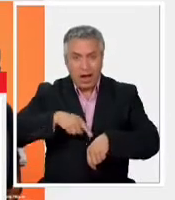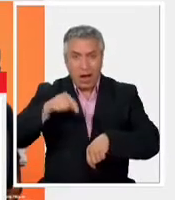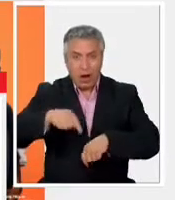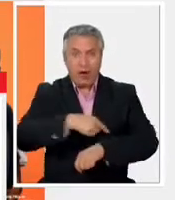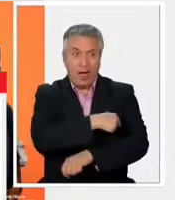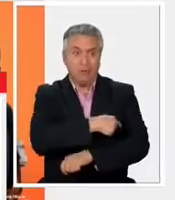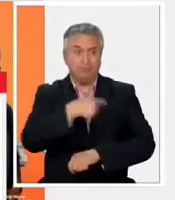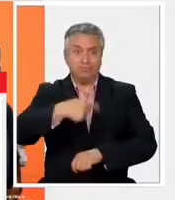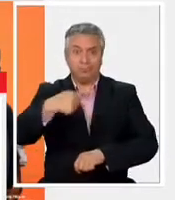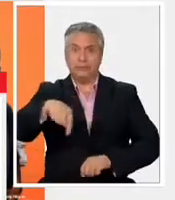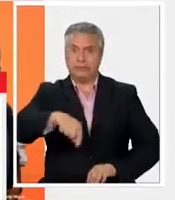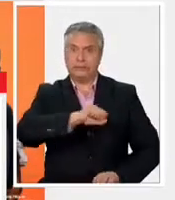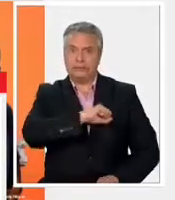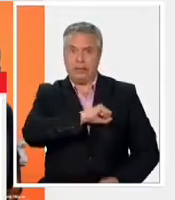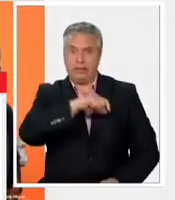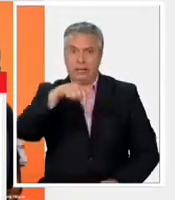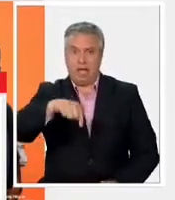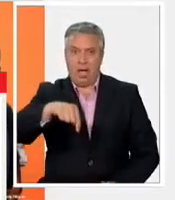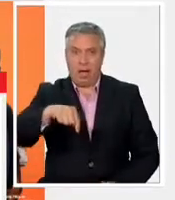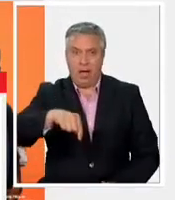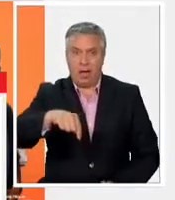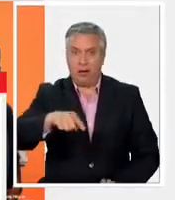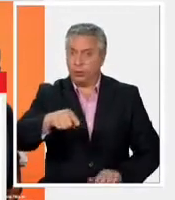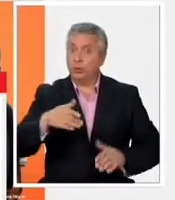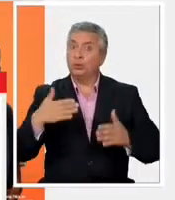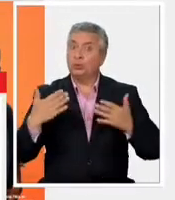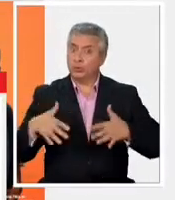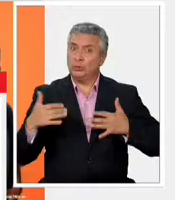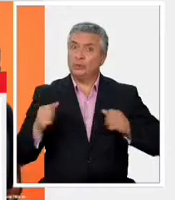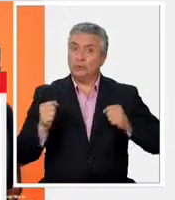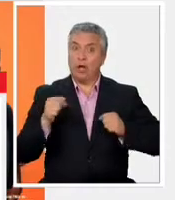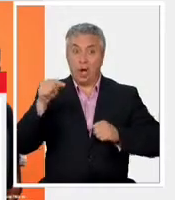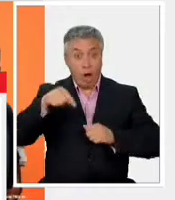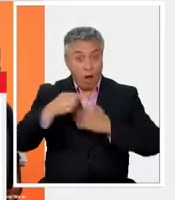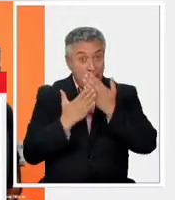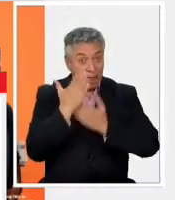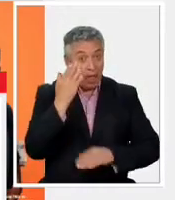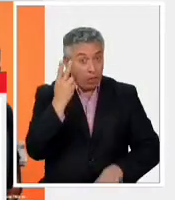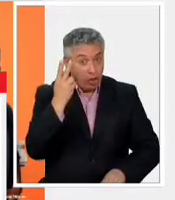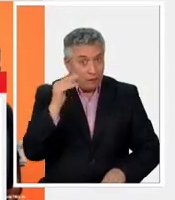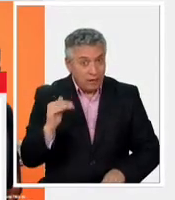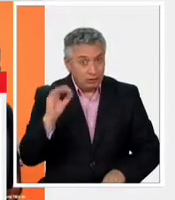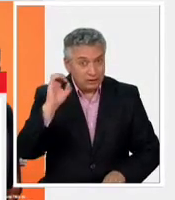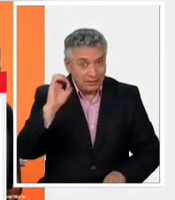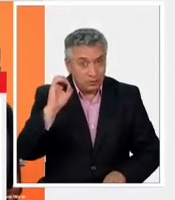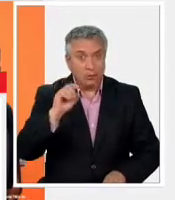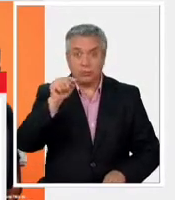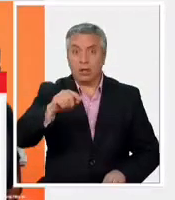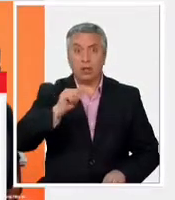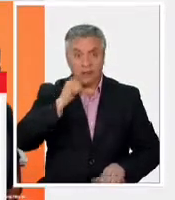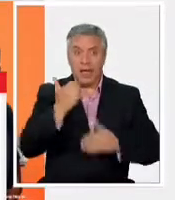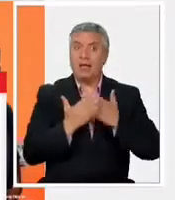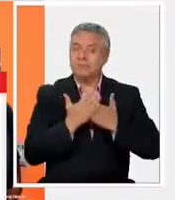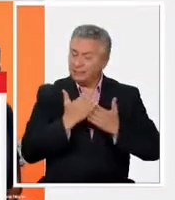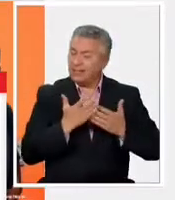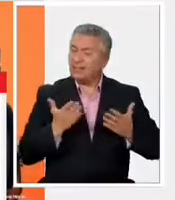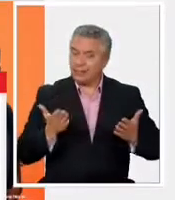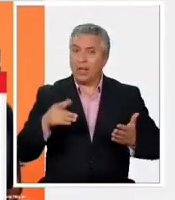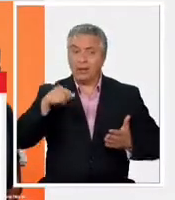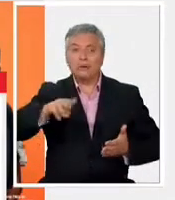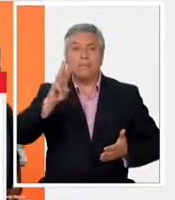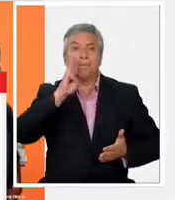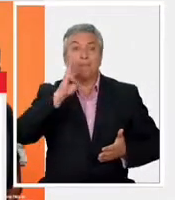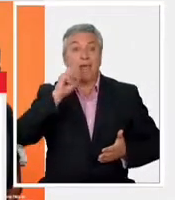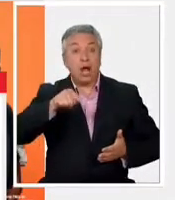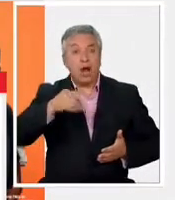termómetro en el centro de la capital y desde este pero hoy día en la mañana dos bajo cero mañana también dos bajo cero tal cual y desde este miércoles